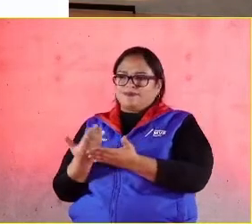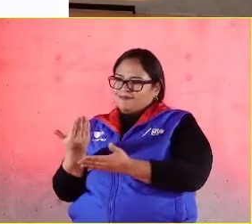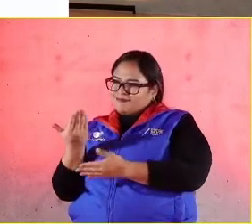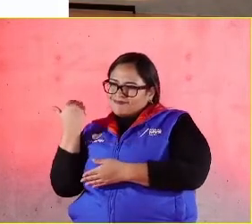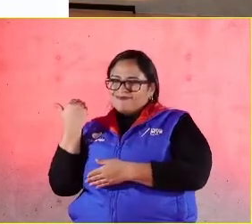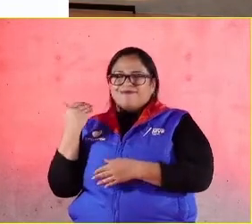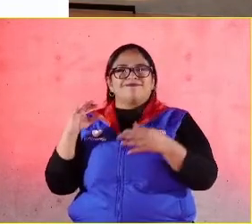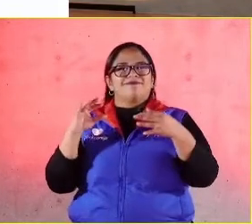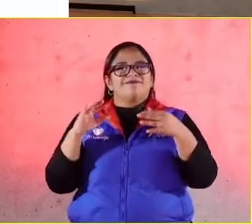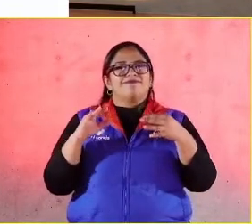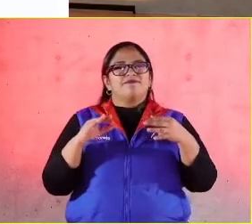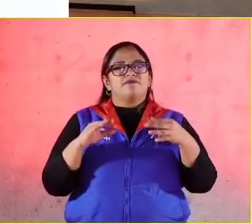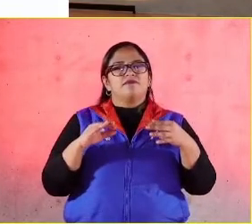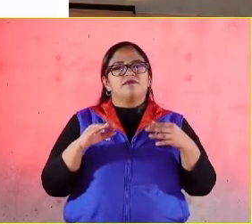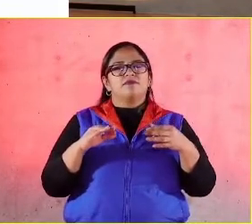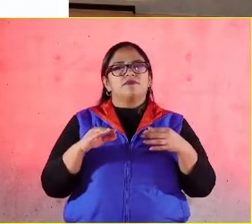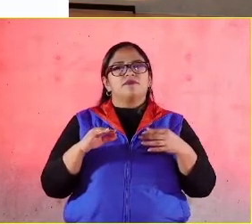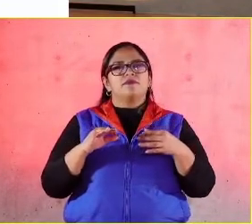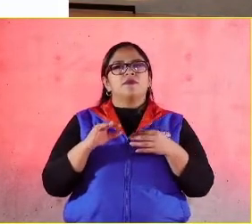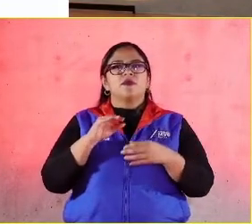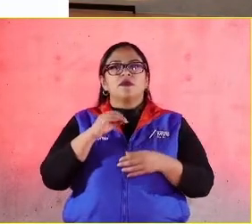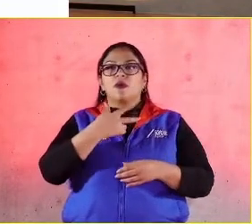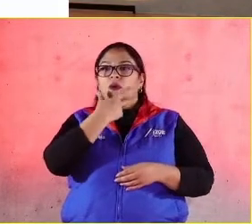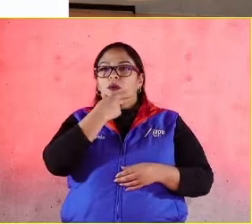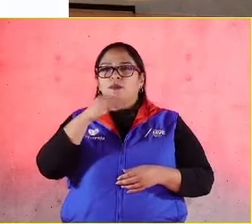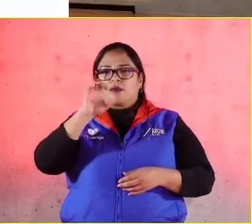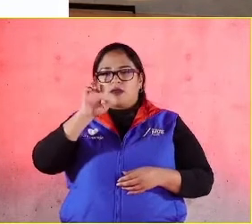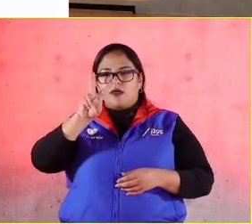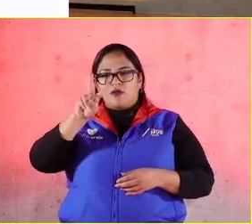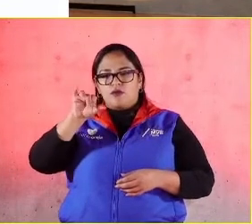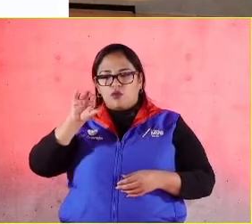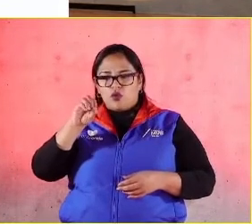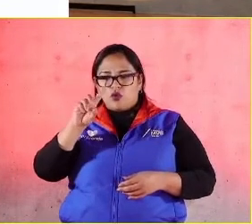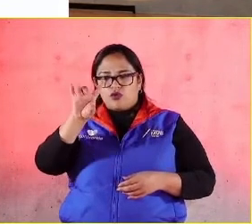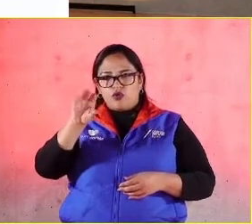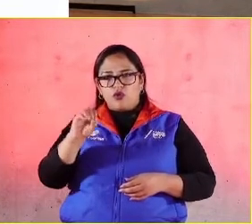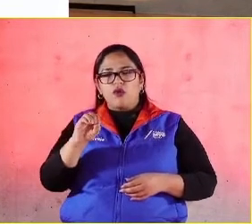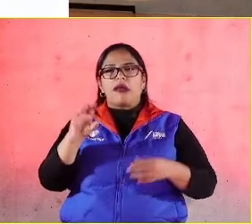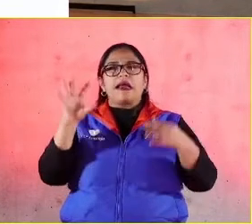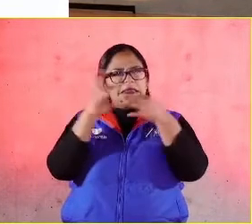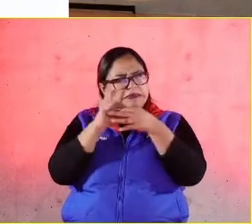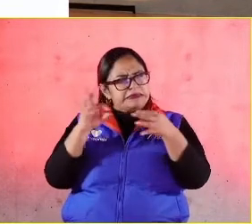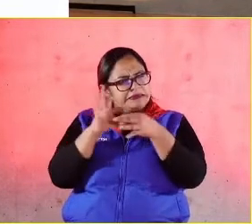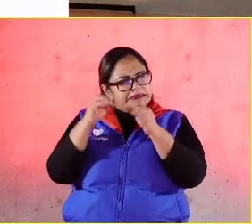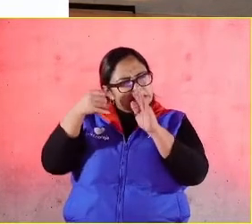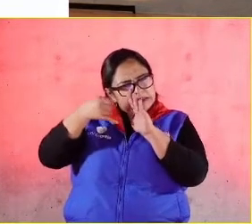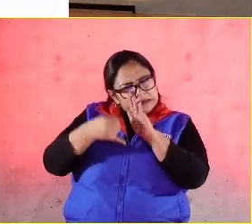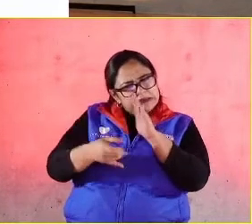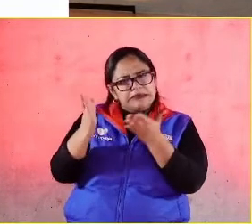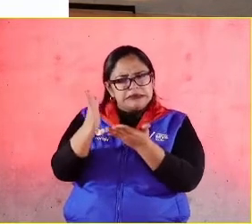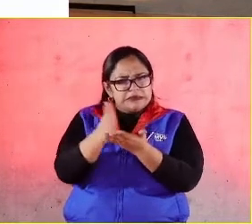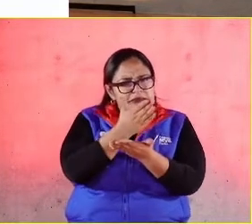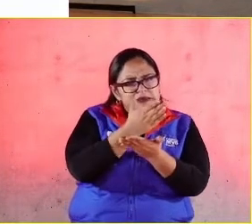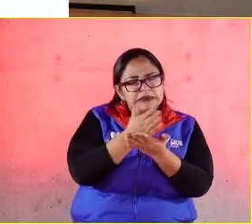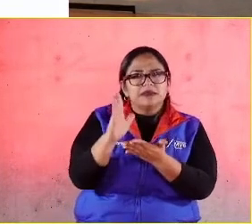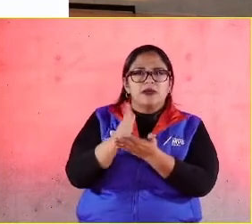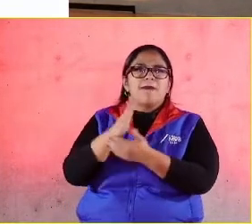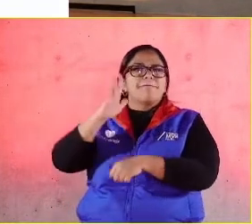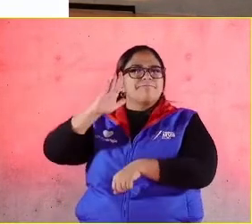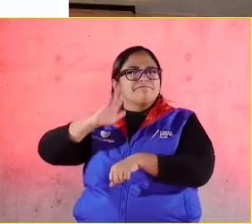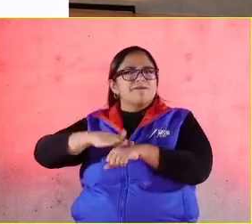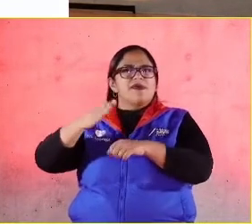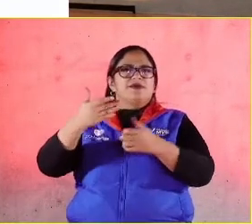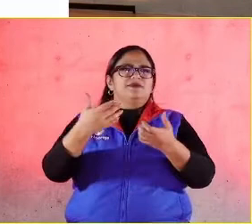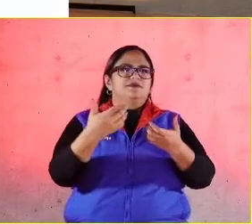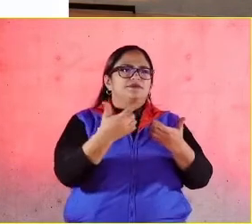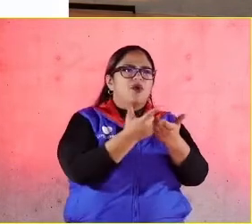minutos Evodio en su presentación, nos hacía una distinción de cuáles son los ámbitos en